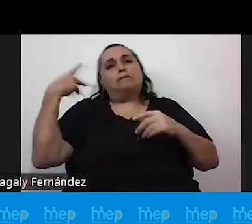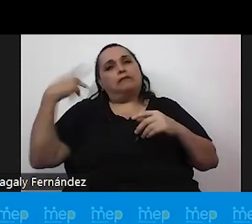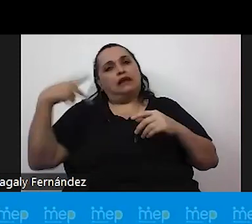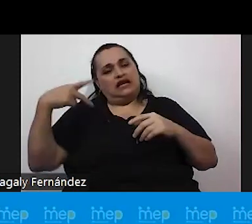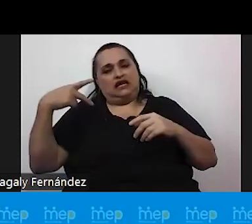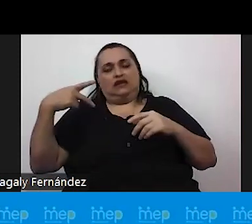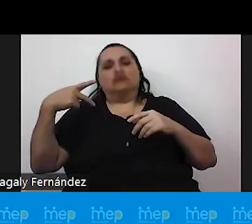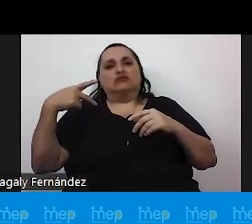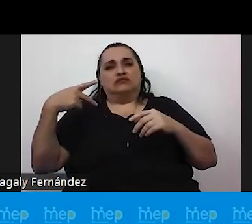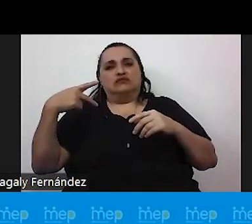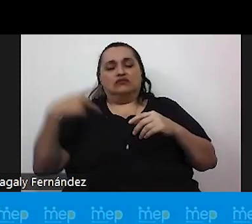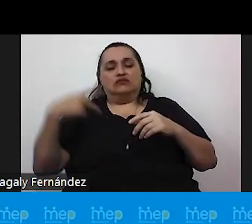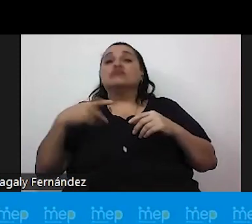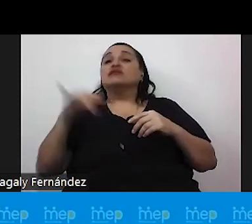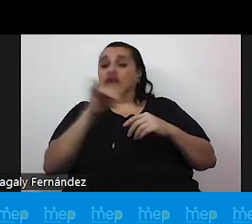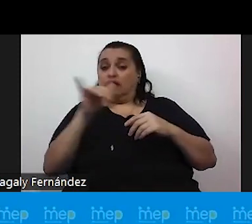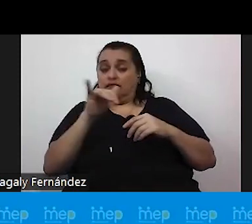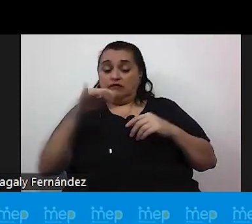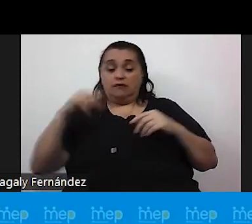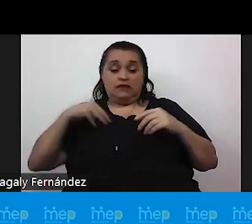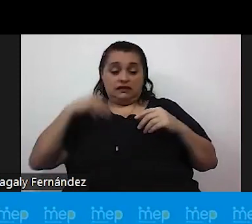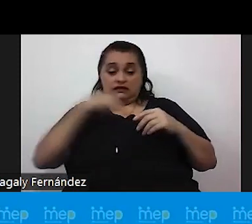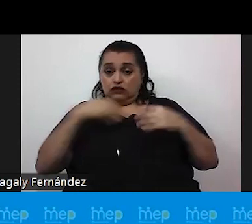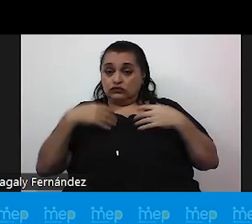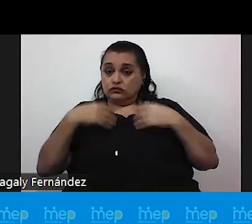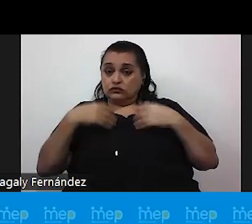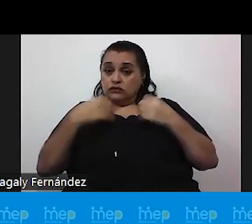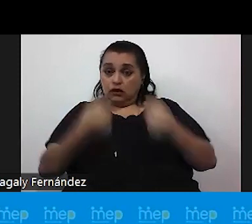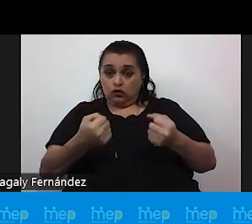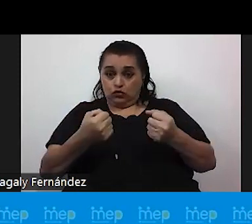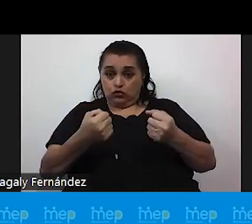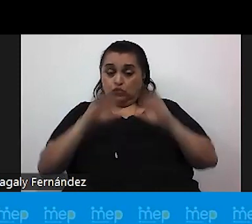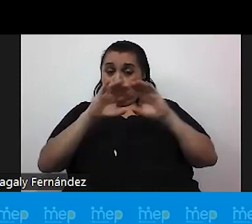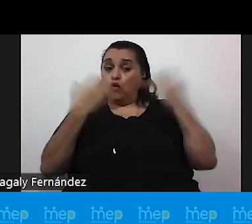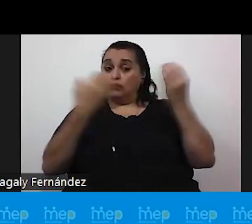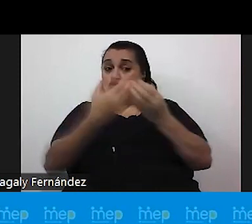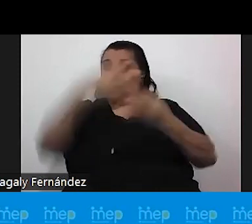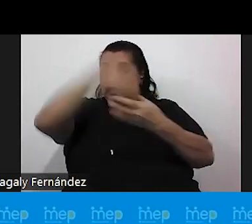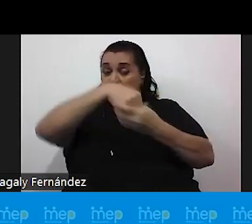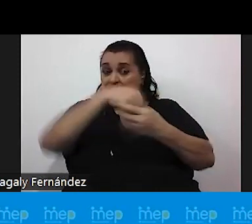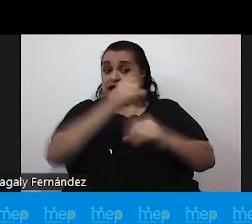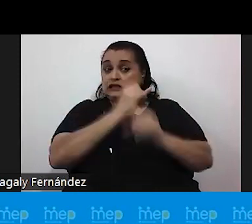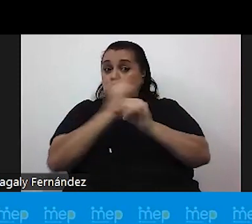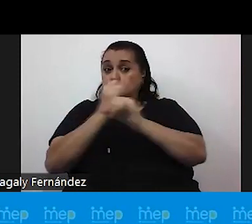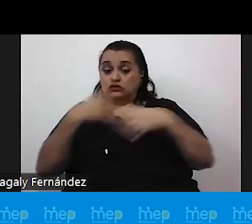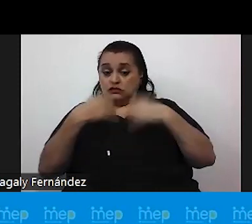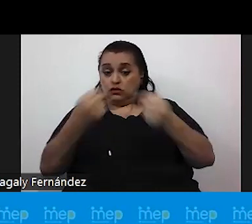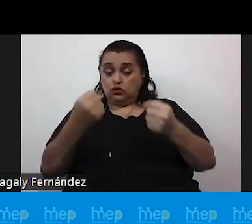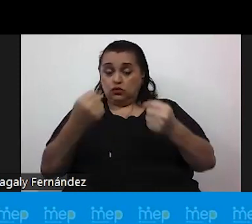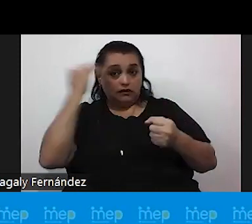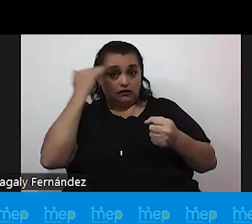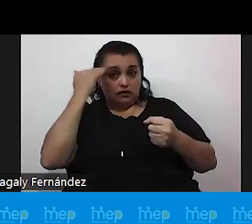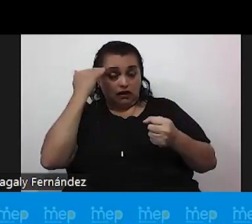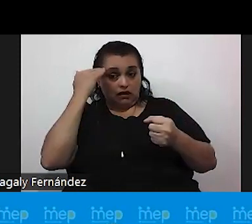además el Ministerio de Salud en la Comisión Interinstitucional de Salud Mental como